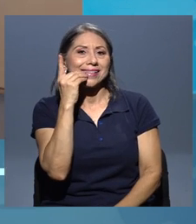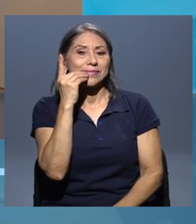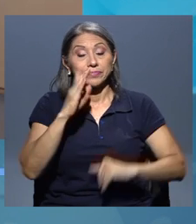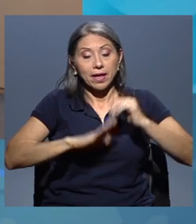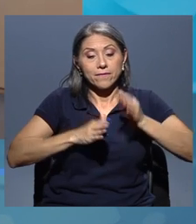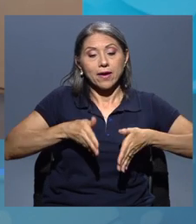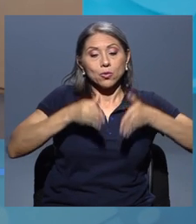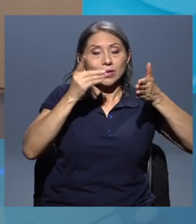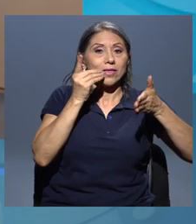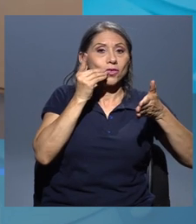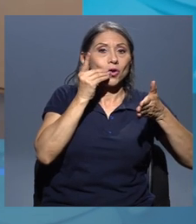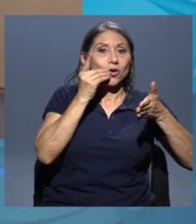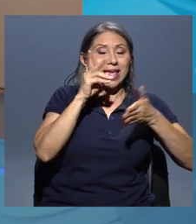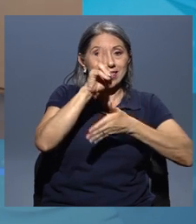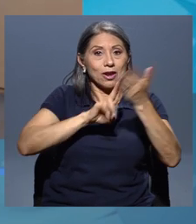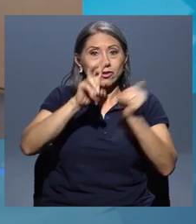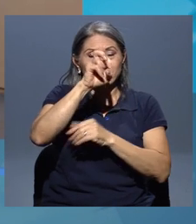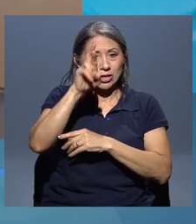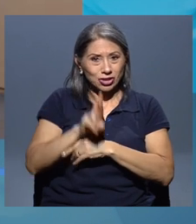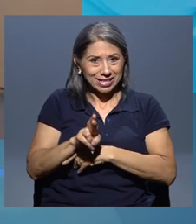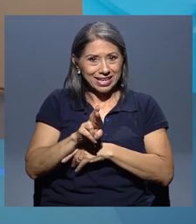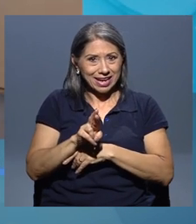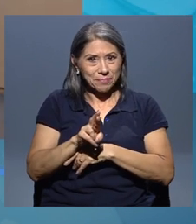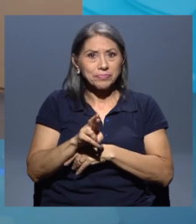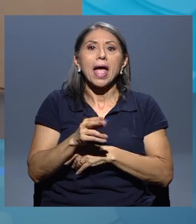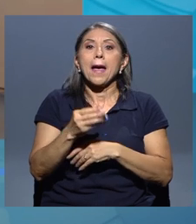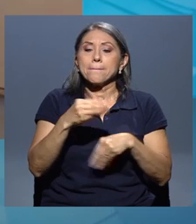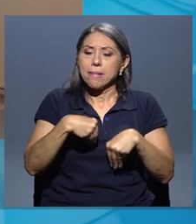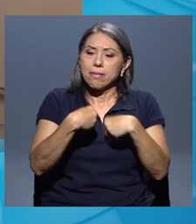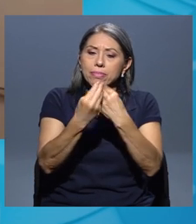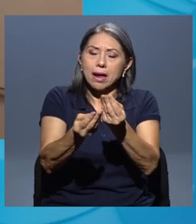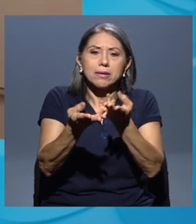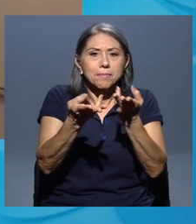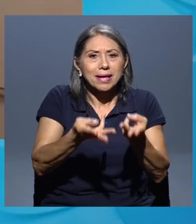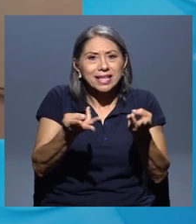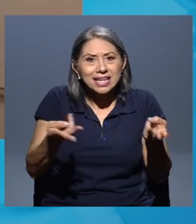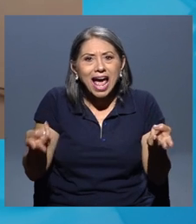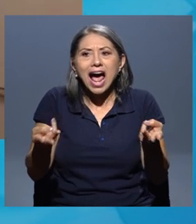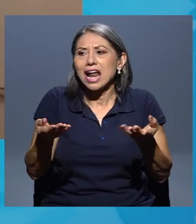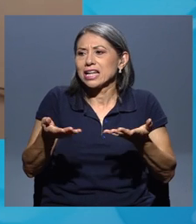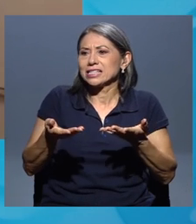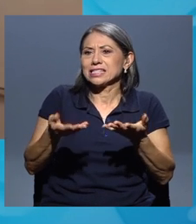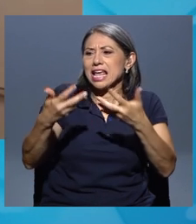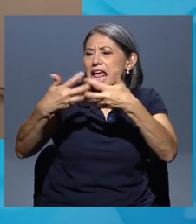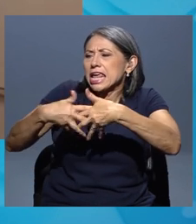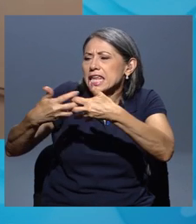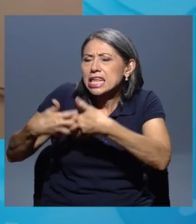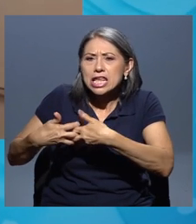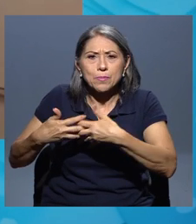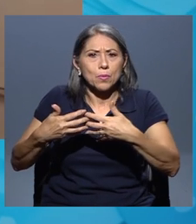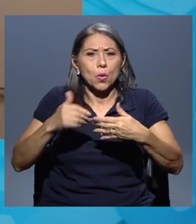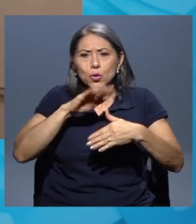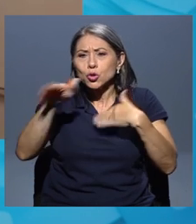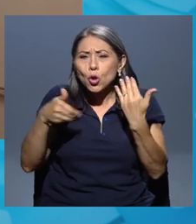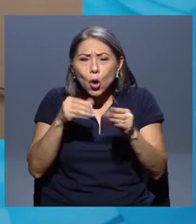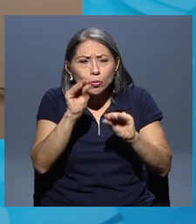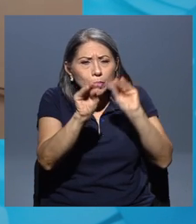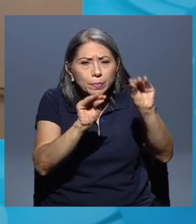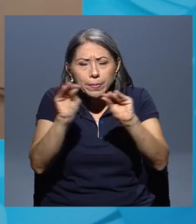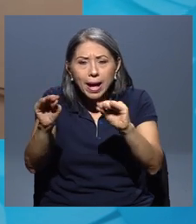Rica, pues en realidad acondicionaría con todos los materiales, con todo el instrumental, con todo el equipo para dar una